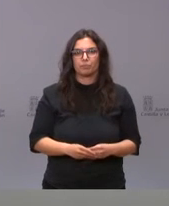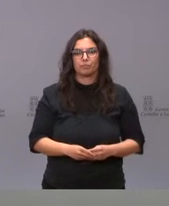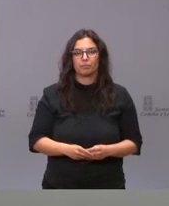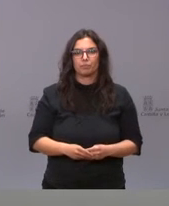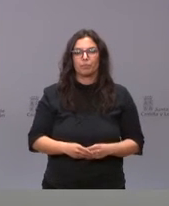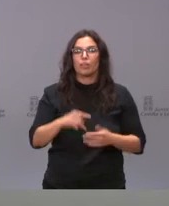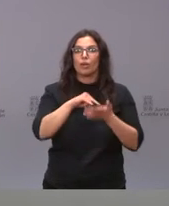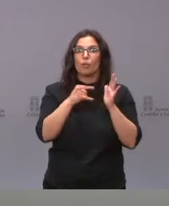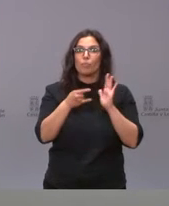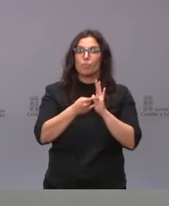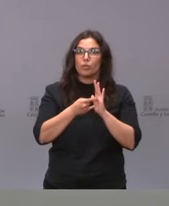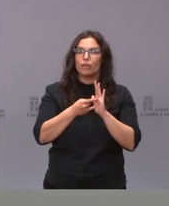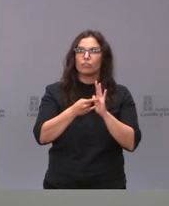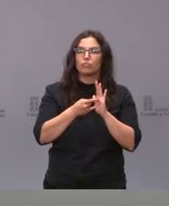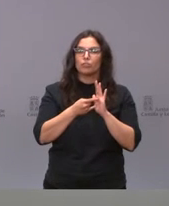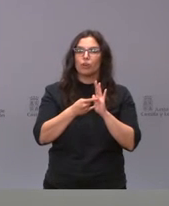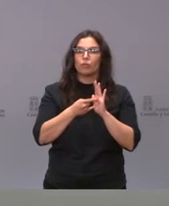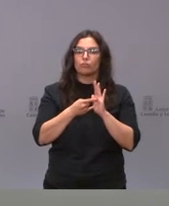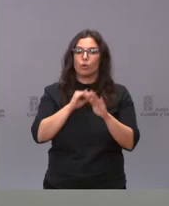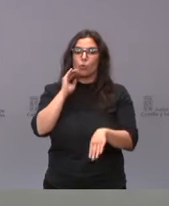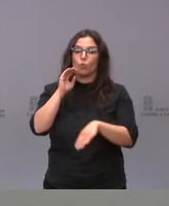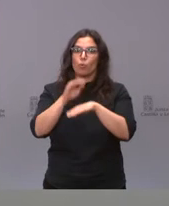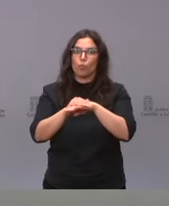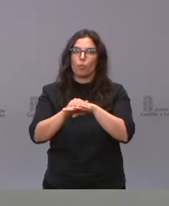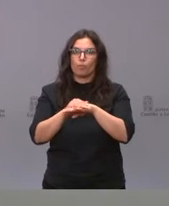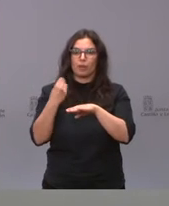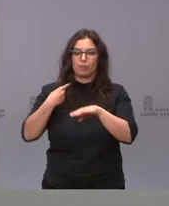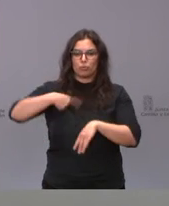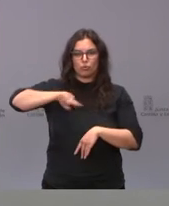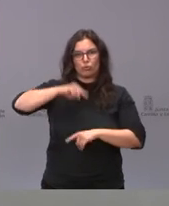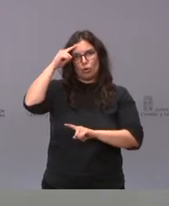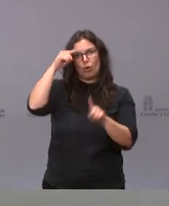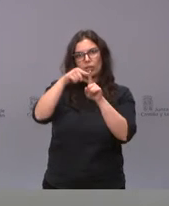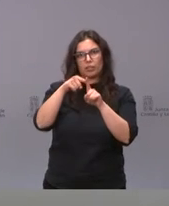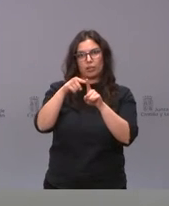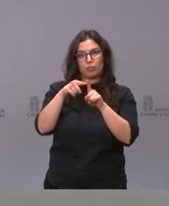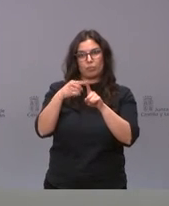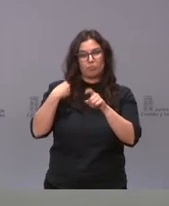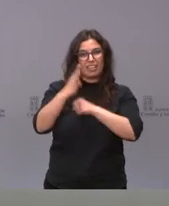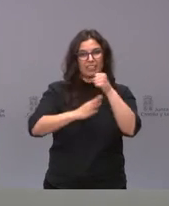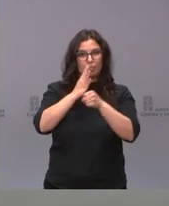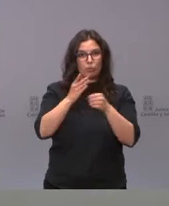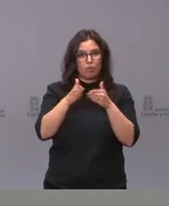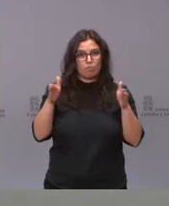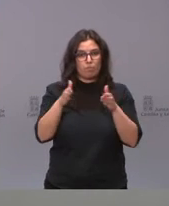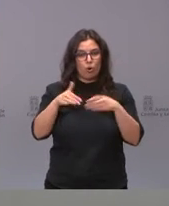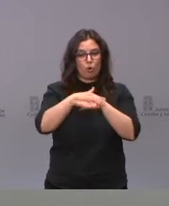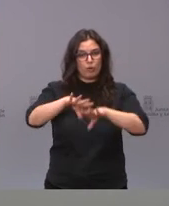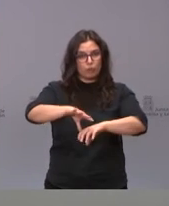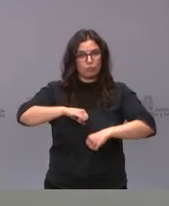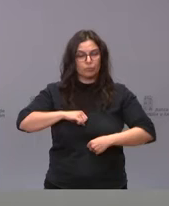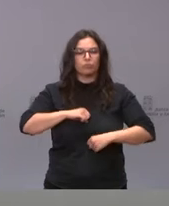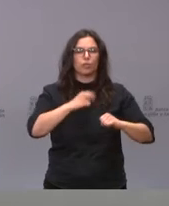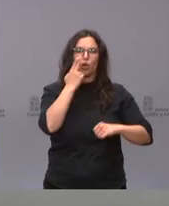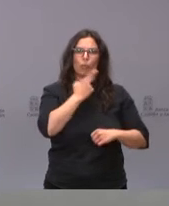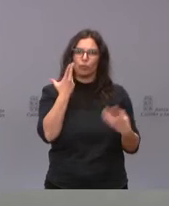proyecto que da cumplimiento al objetivo de este gobierno que alcanzamos al principio de legislatura con el tercer sector,